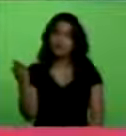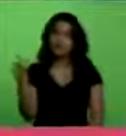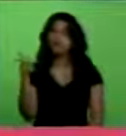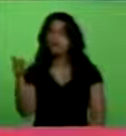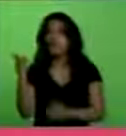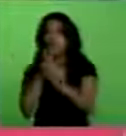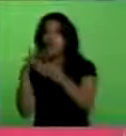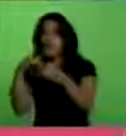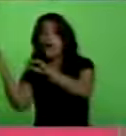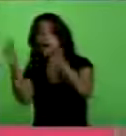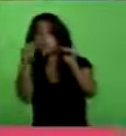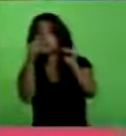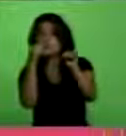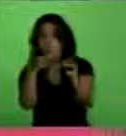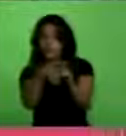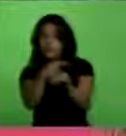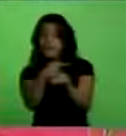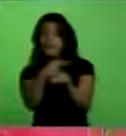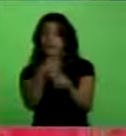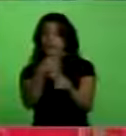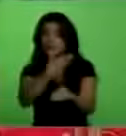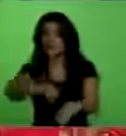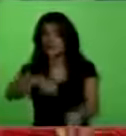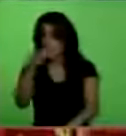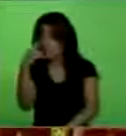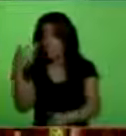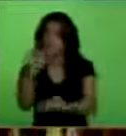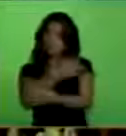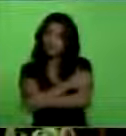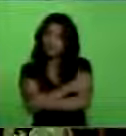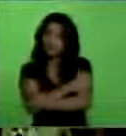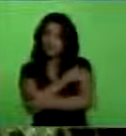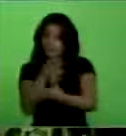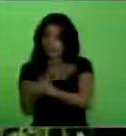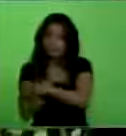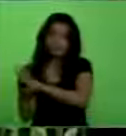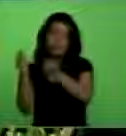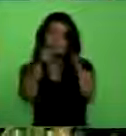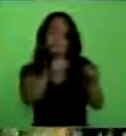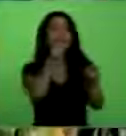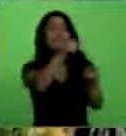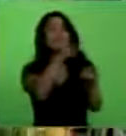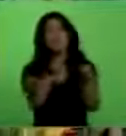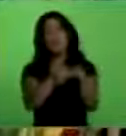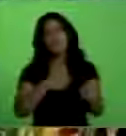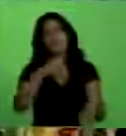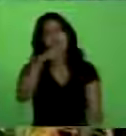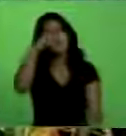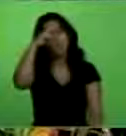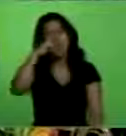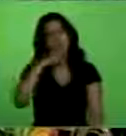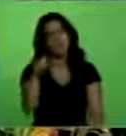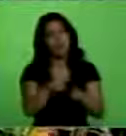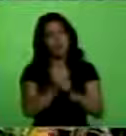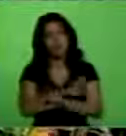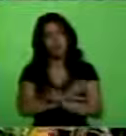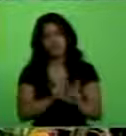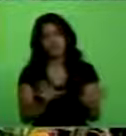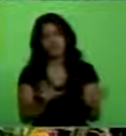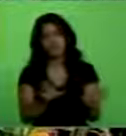presidente Pepe Mujica nuestro abrazo cariñoso, ahí lo vemos nosotros como un padre, guía también,